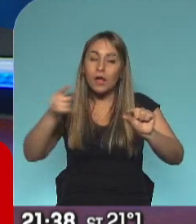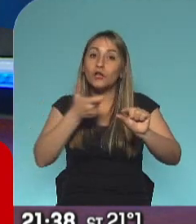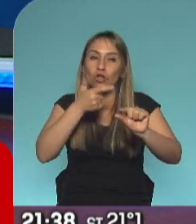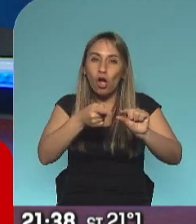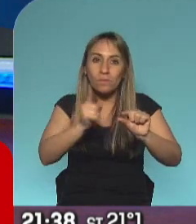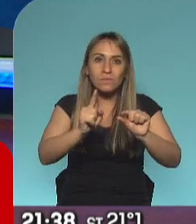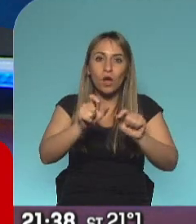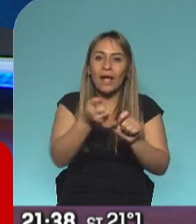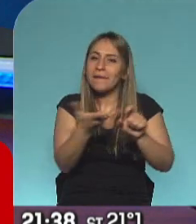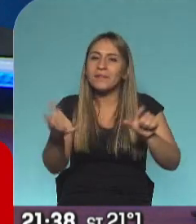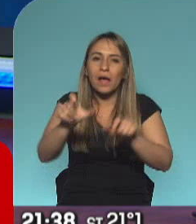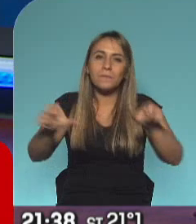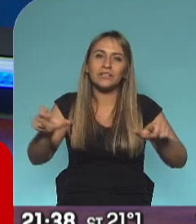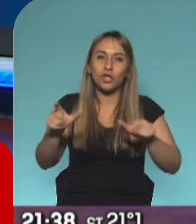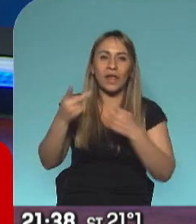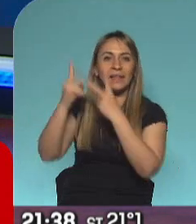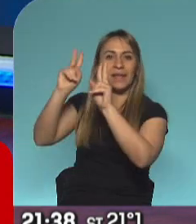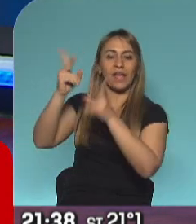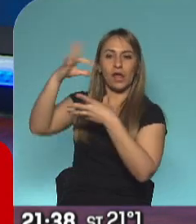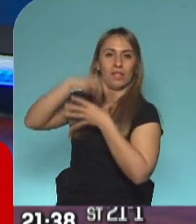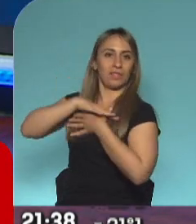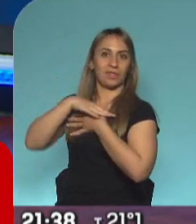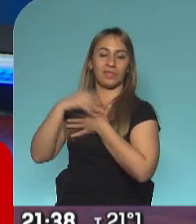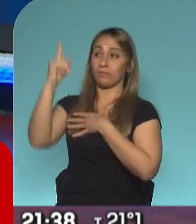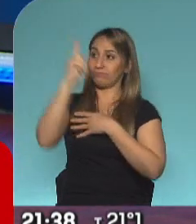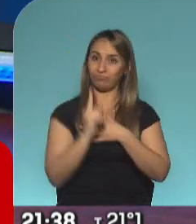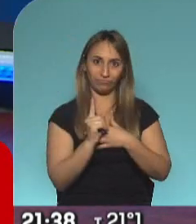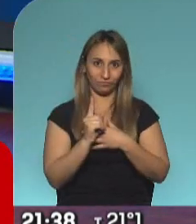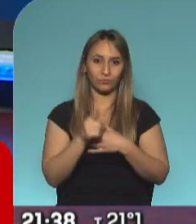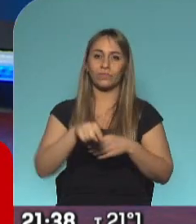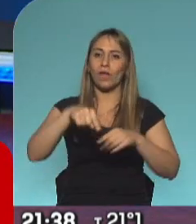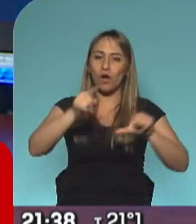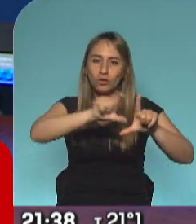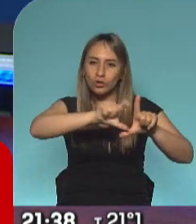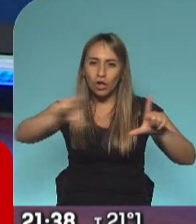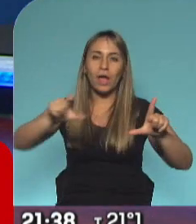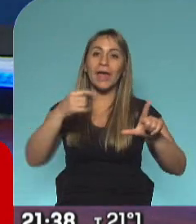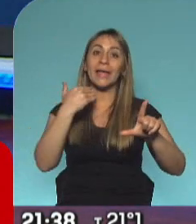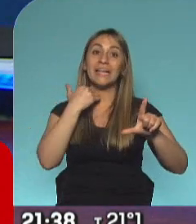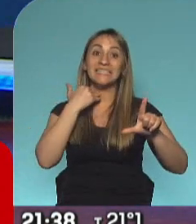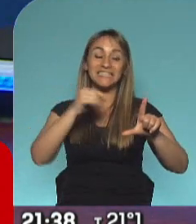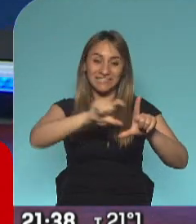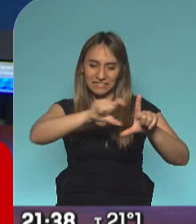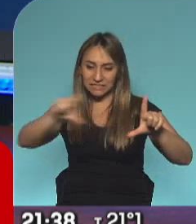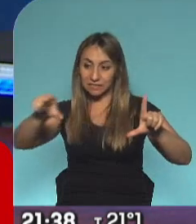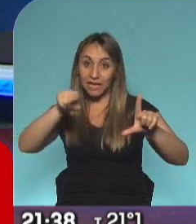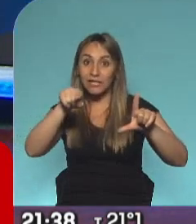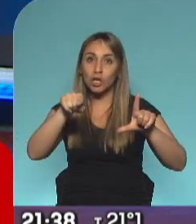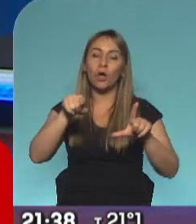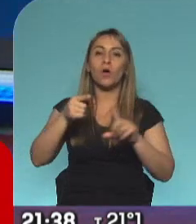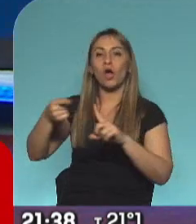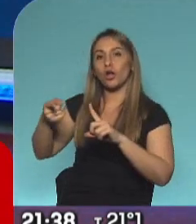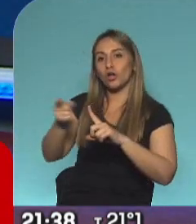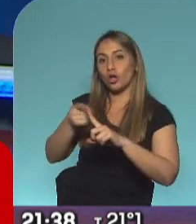abajo. La de la base. La de abajo de todo. La línea gris que ve en el medio son por contacto estrecho. Son aquellos